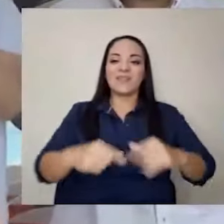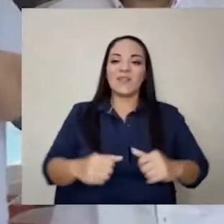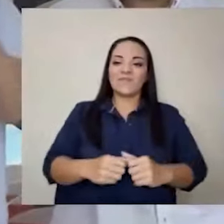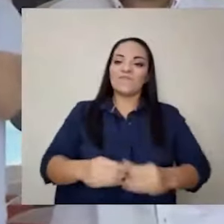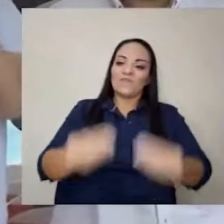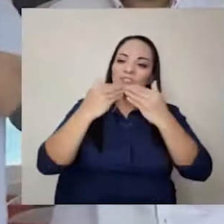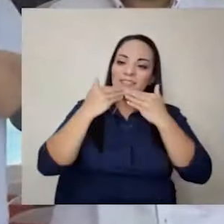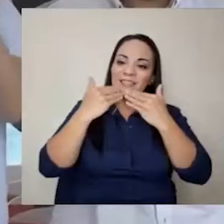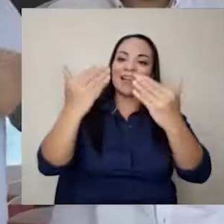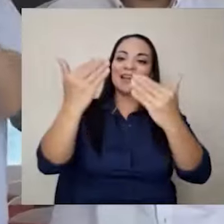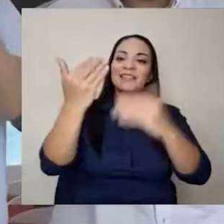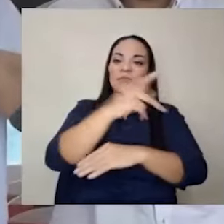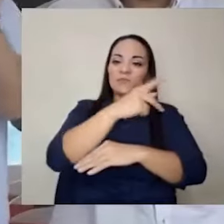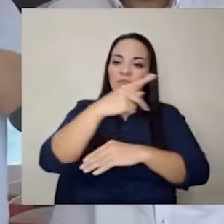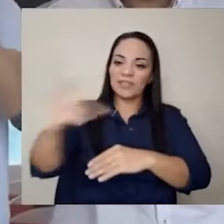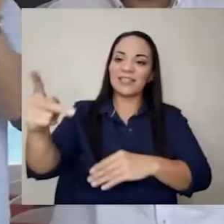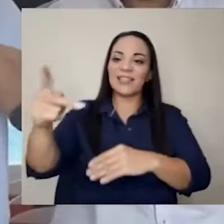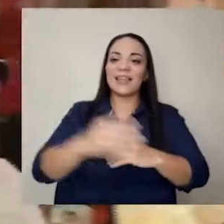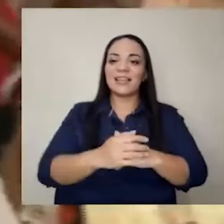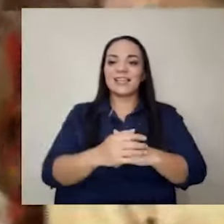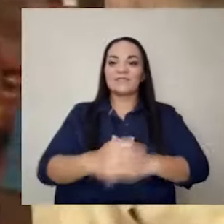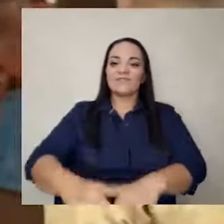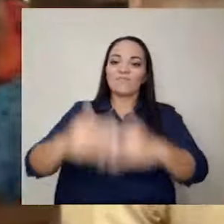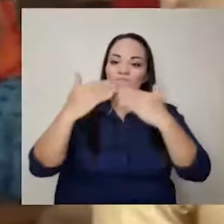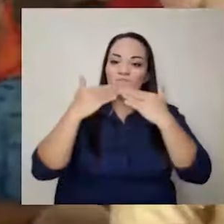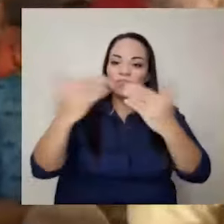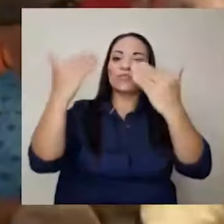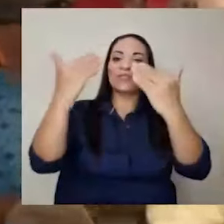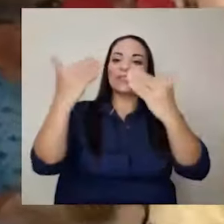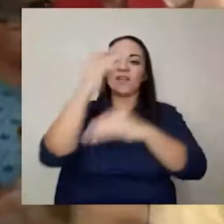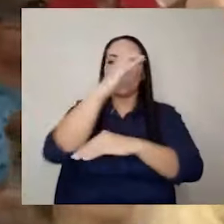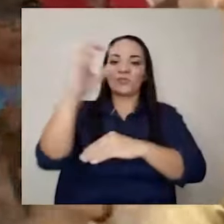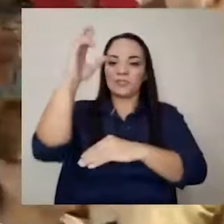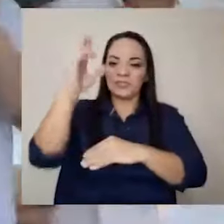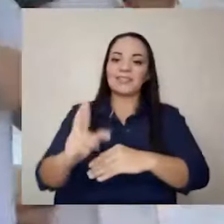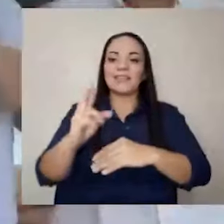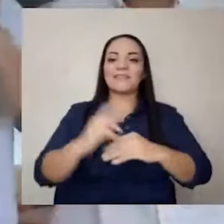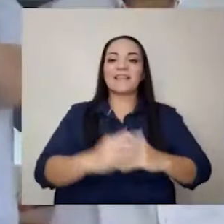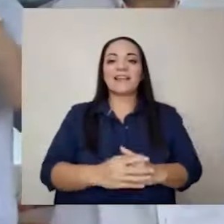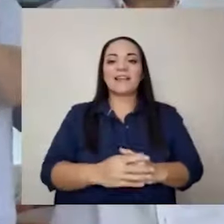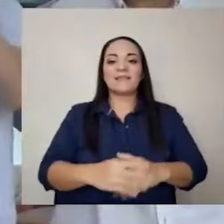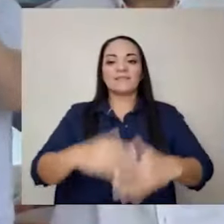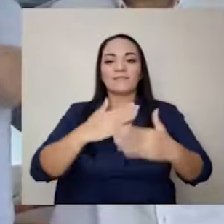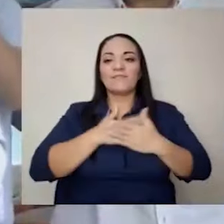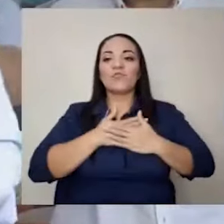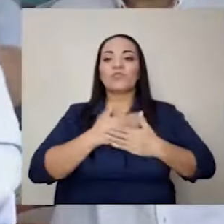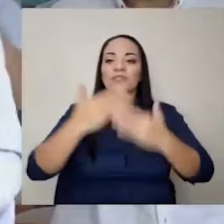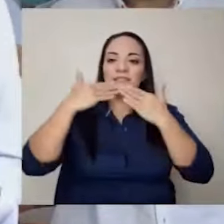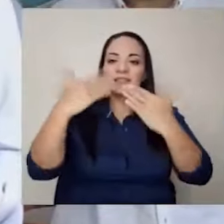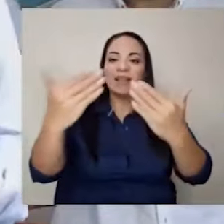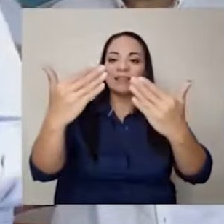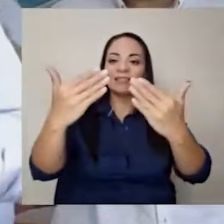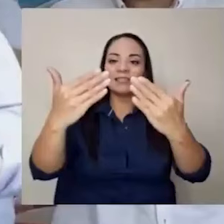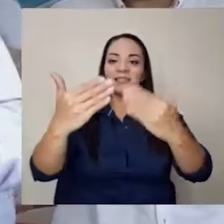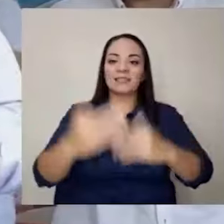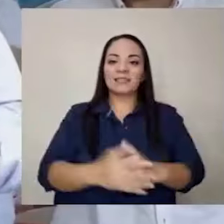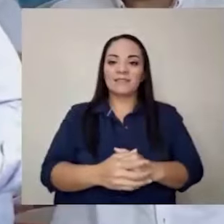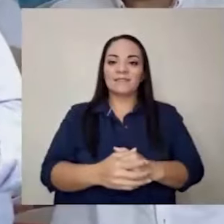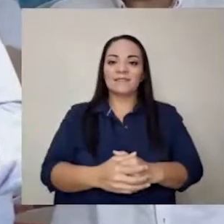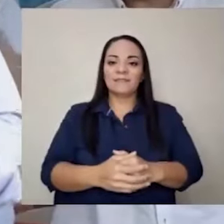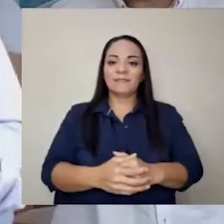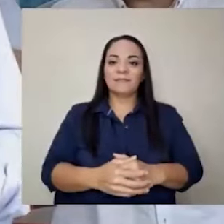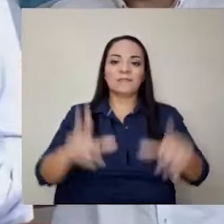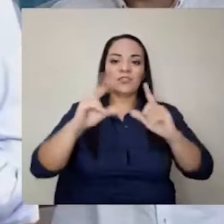gracias Punta Arenas, muchas gracias Costa Rica, muchas gracias. No